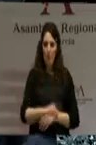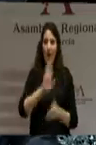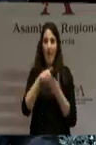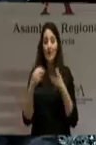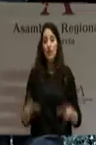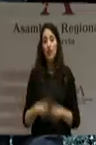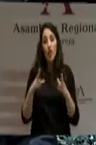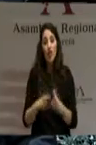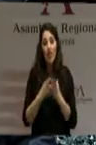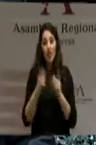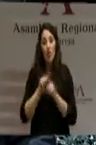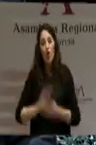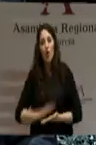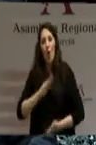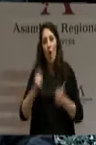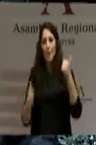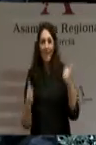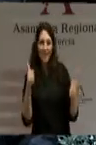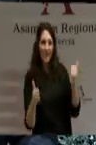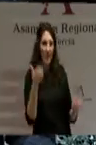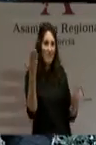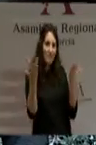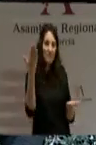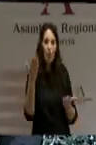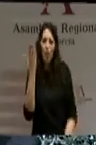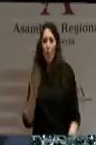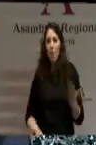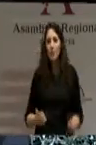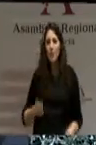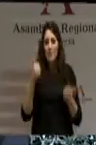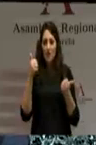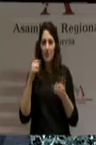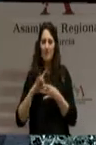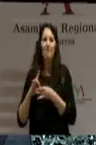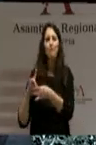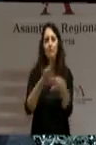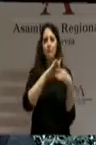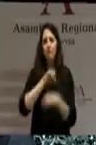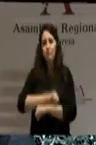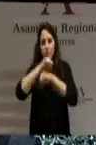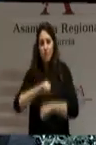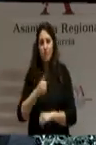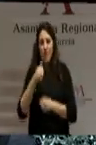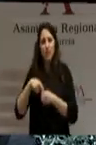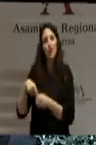más competitiva, más justa, más cohesionada y más solidaria.